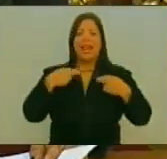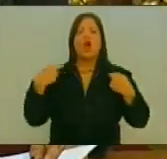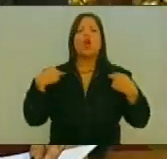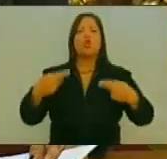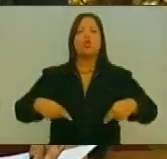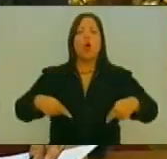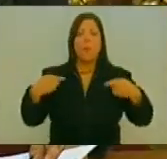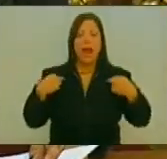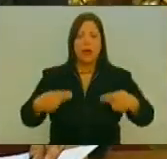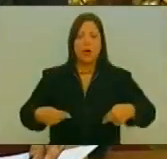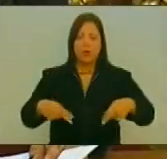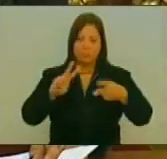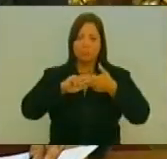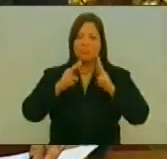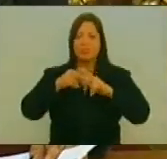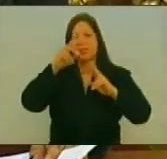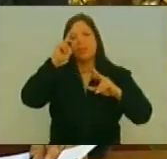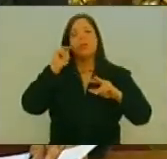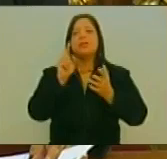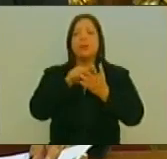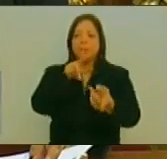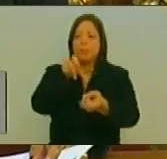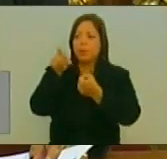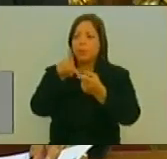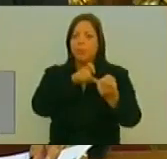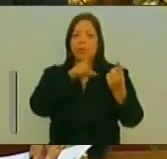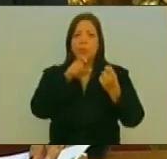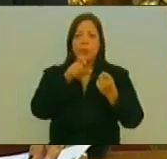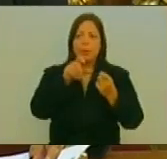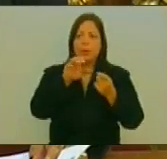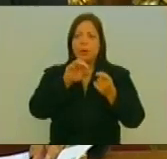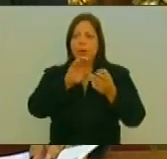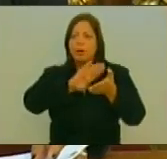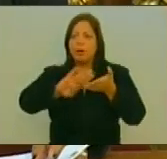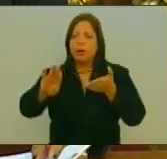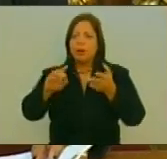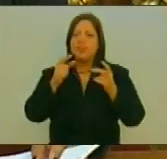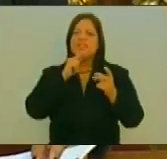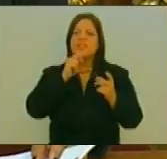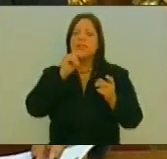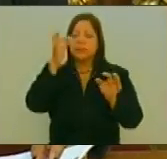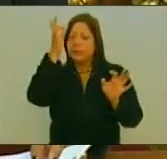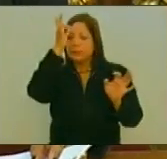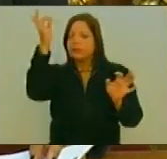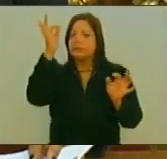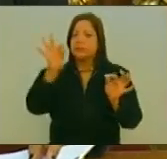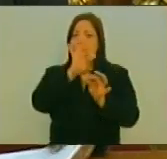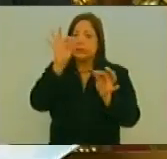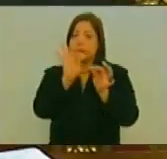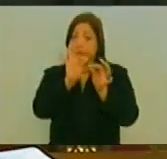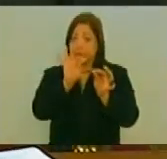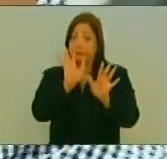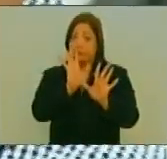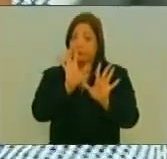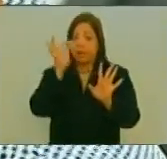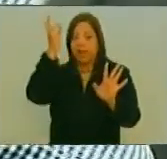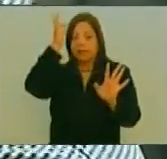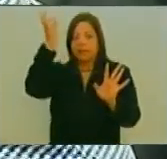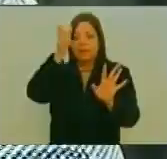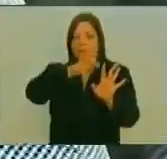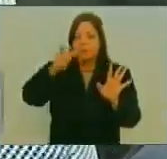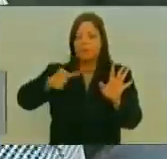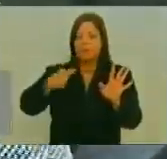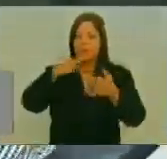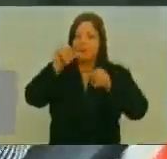Relacionados con reclutamiento De funcionarios Y funcionarias del Ministerio Público Esto